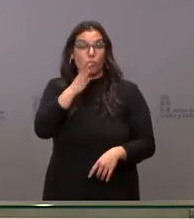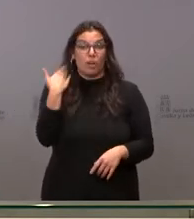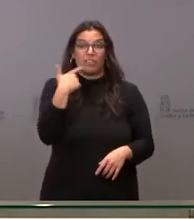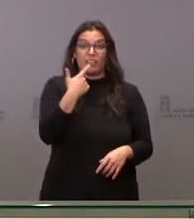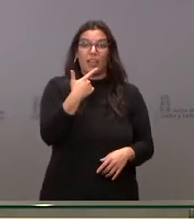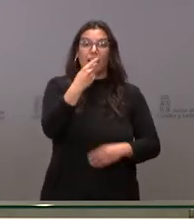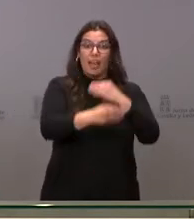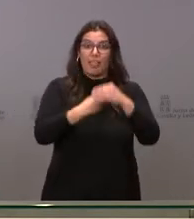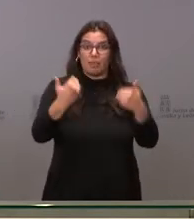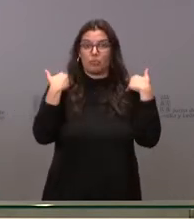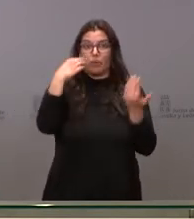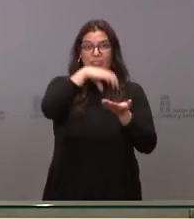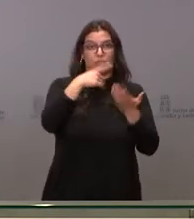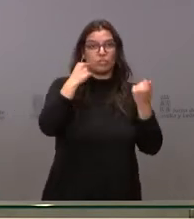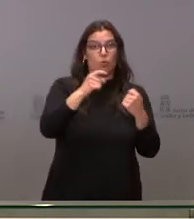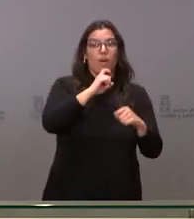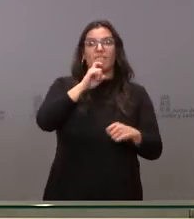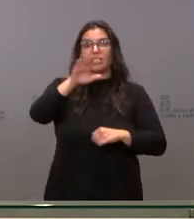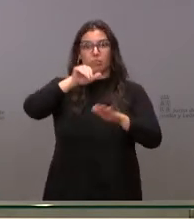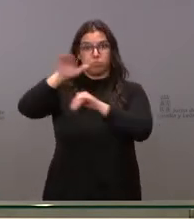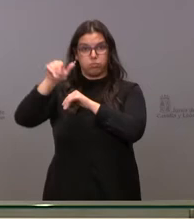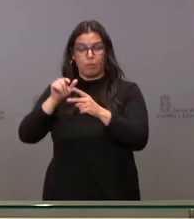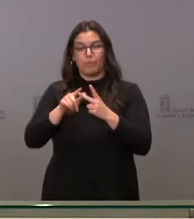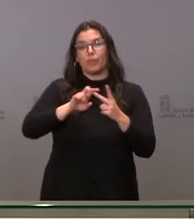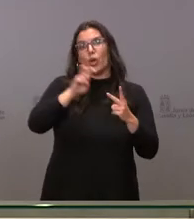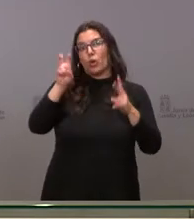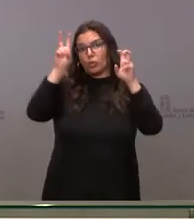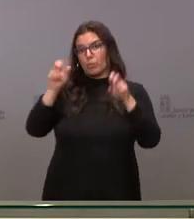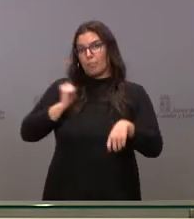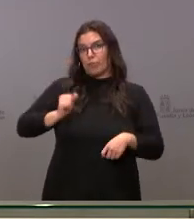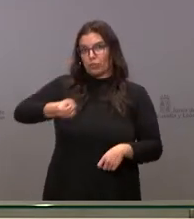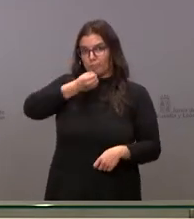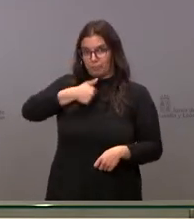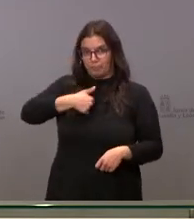los centros de salud. Luego tengo otras cuestiones, voy a aprovechar el turno de palabra.